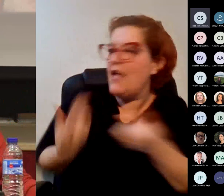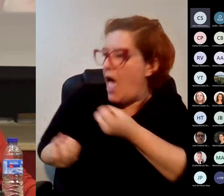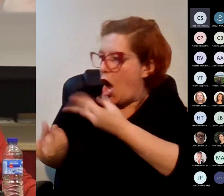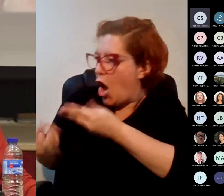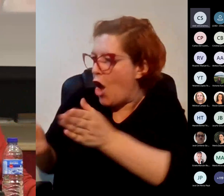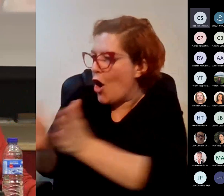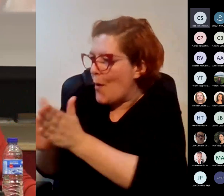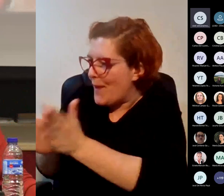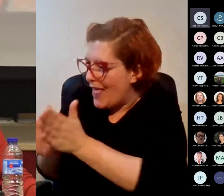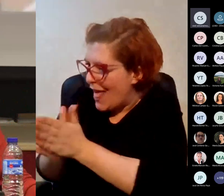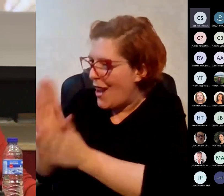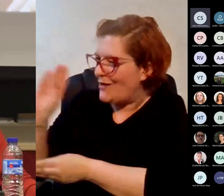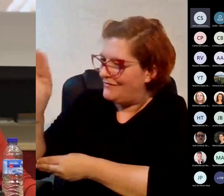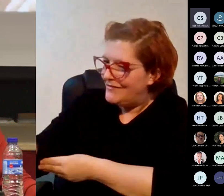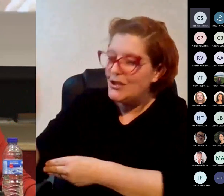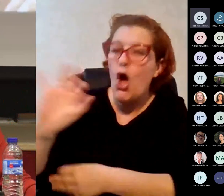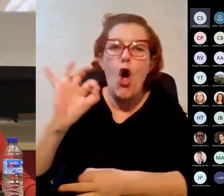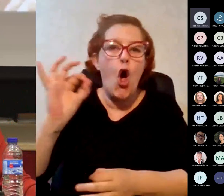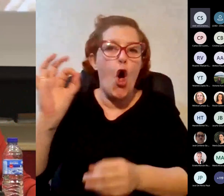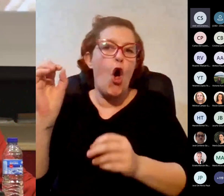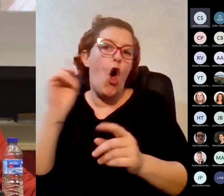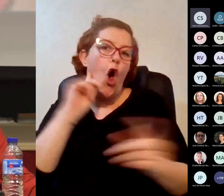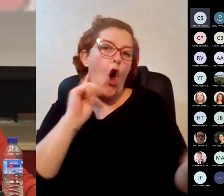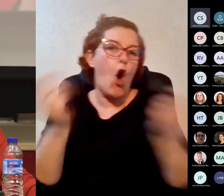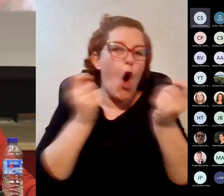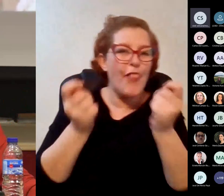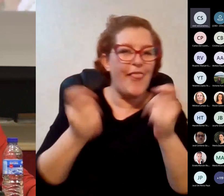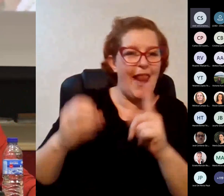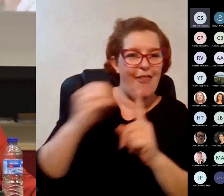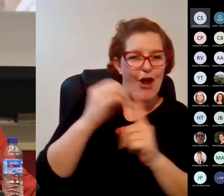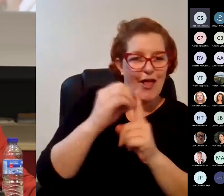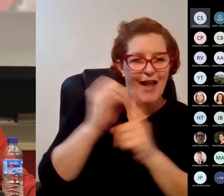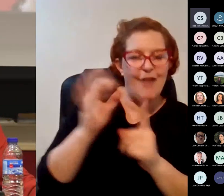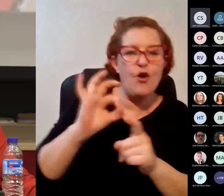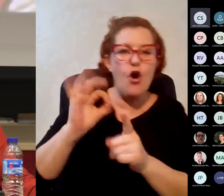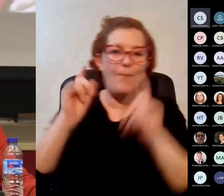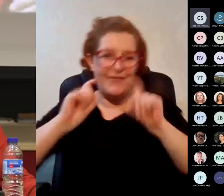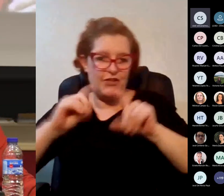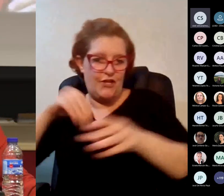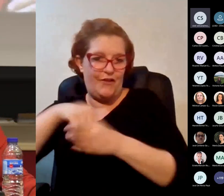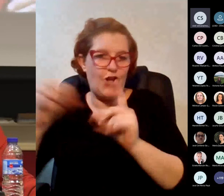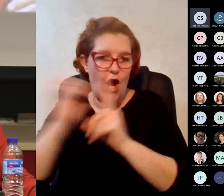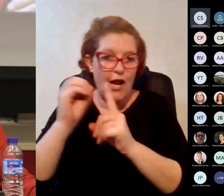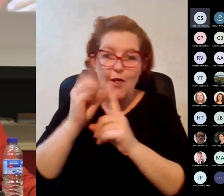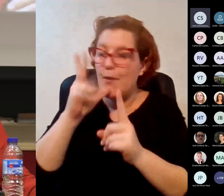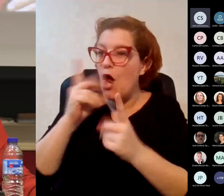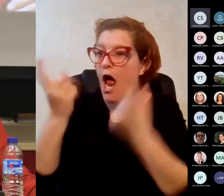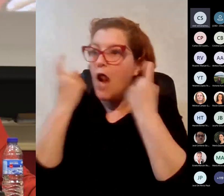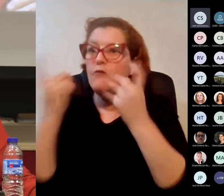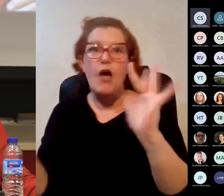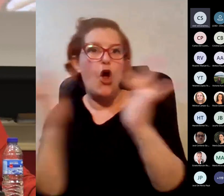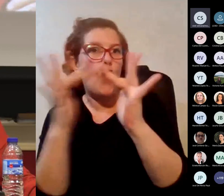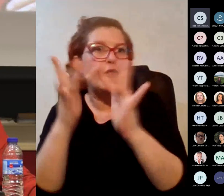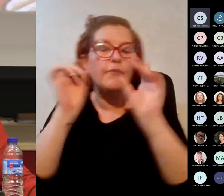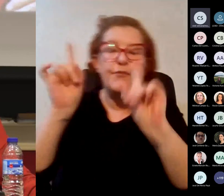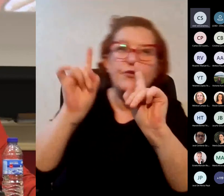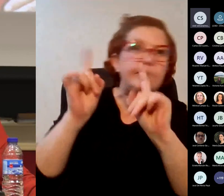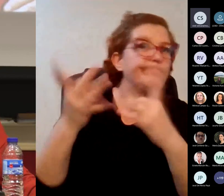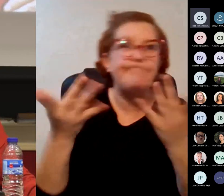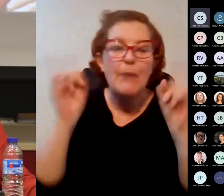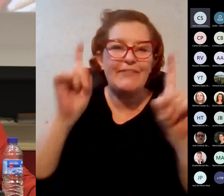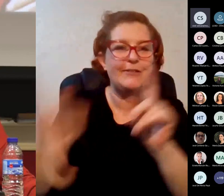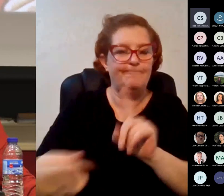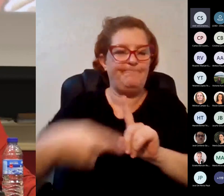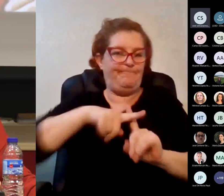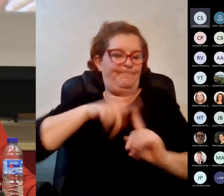veces nos los mandan los coordinadores o profesores de la titulación que los estudiantes contactan con ellos y les dicen que